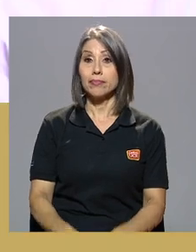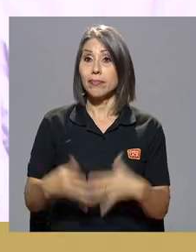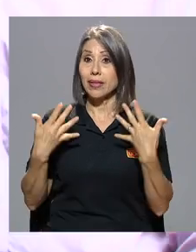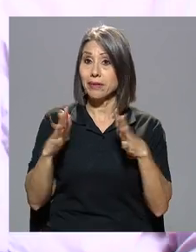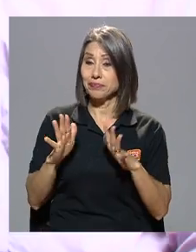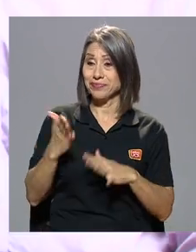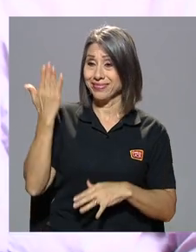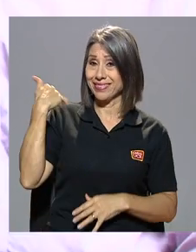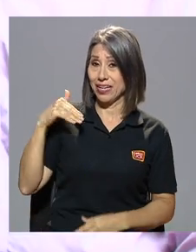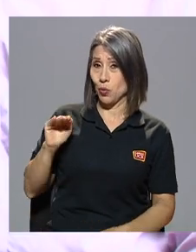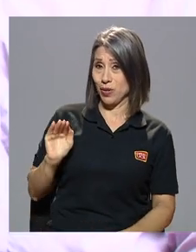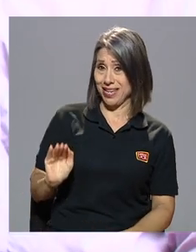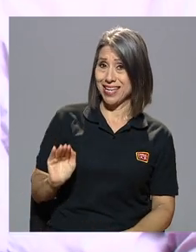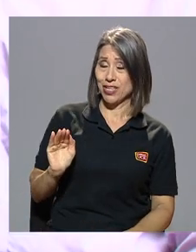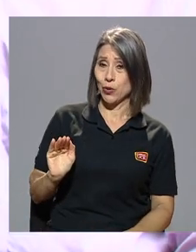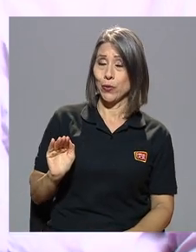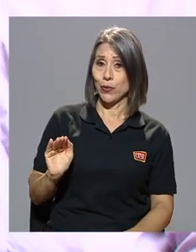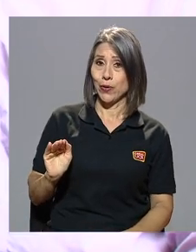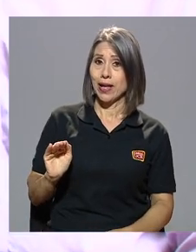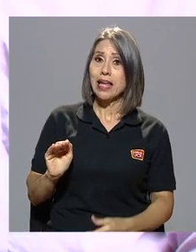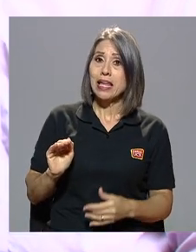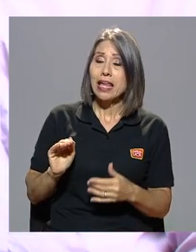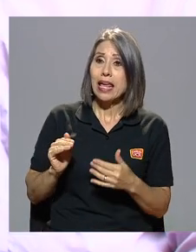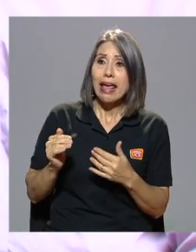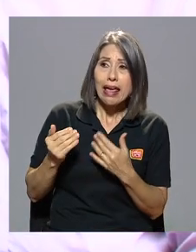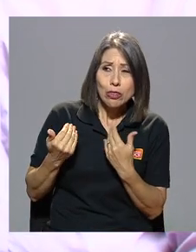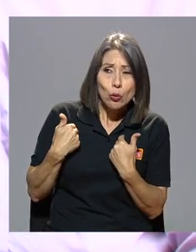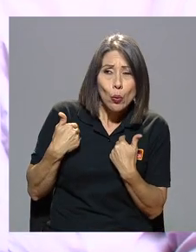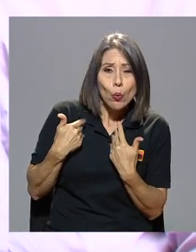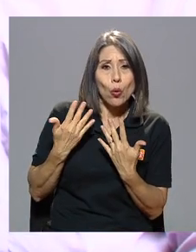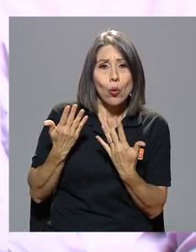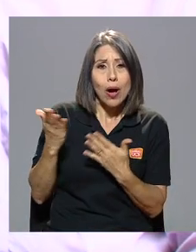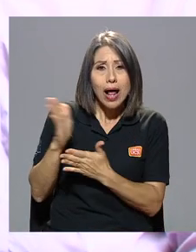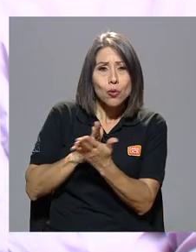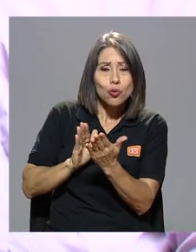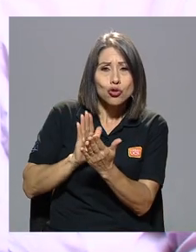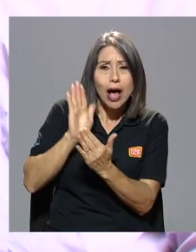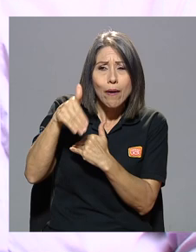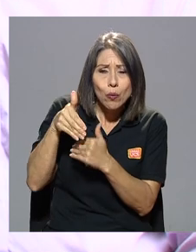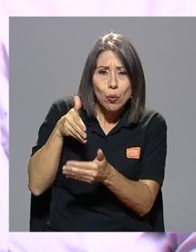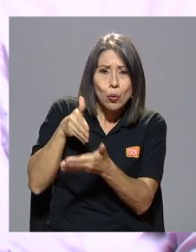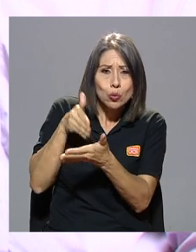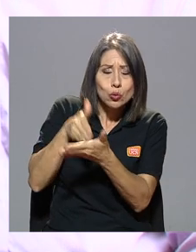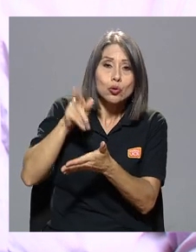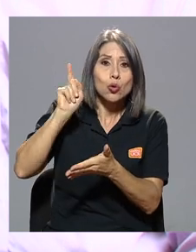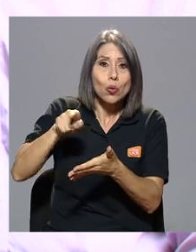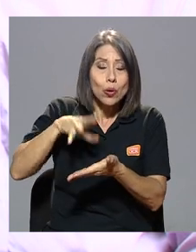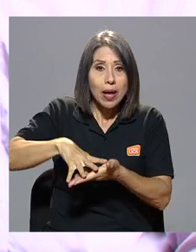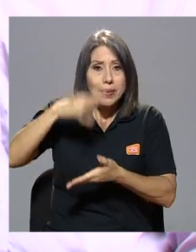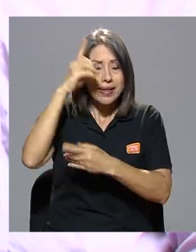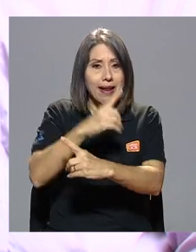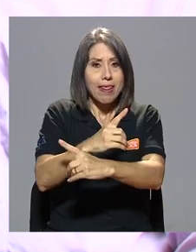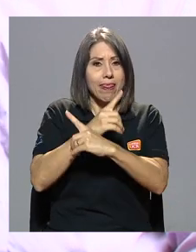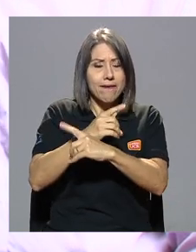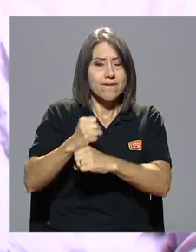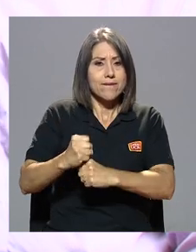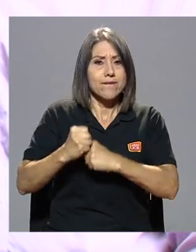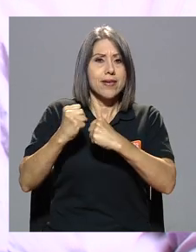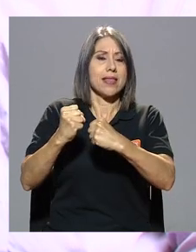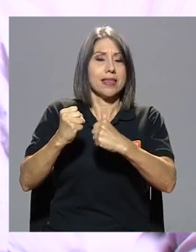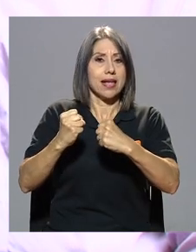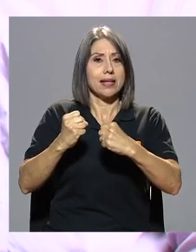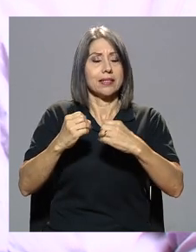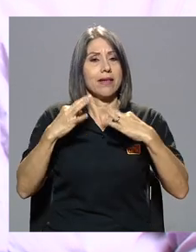¿Qué pasó de ser un niño el que recibió de algún modo una serie de abusos y tuvo que aprender a defenderse a toda